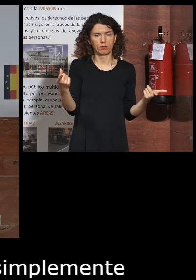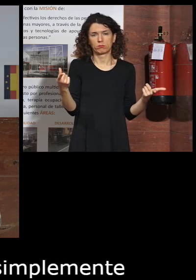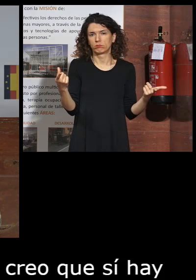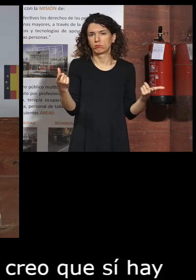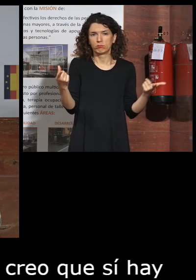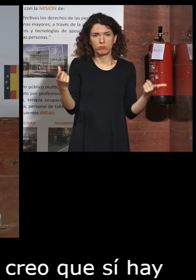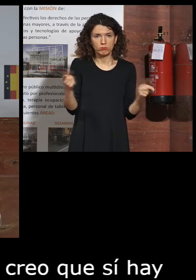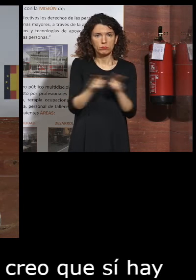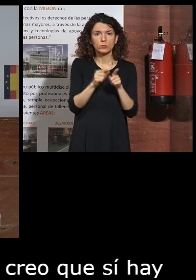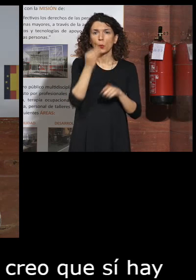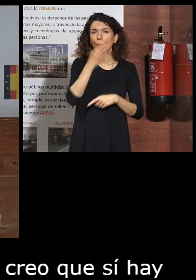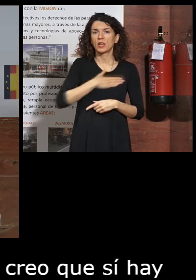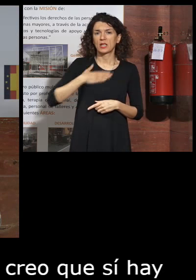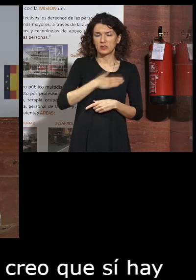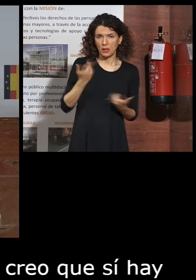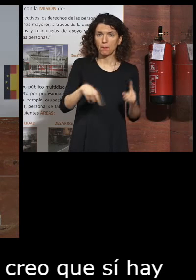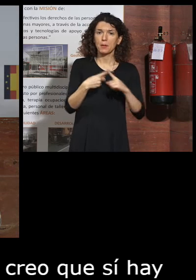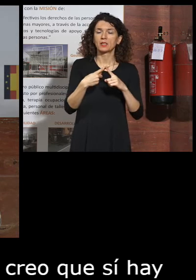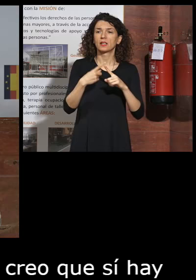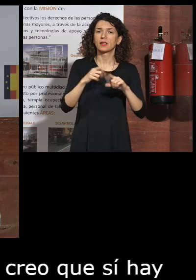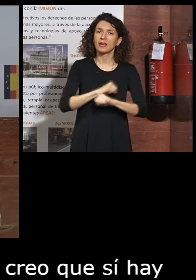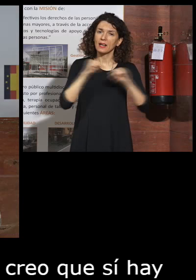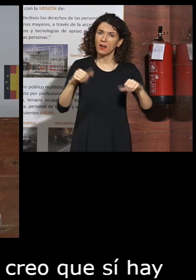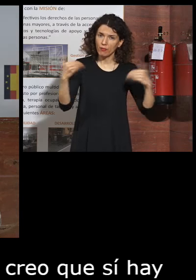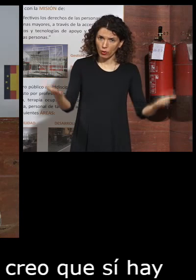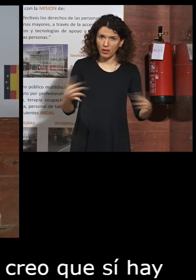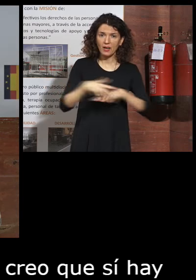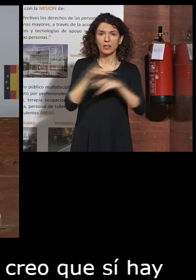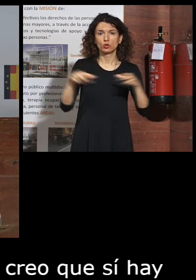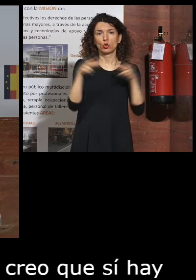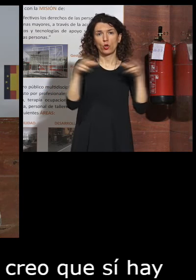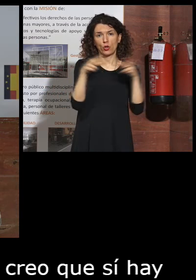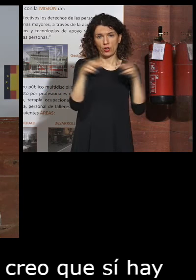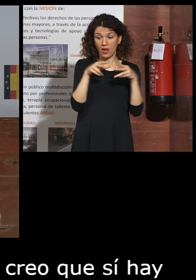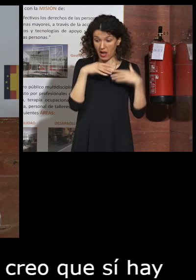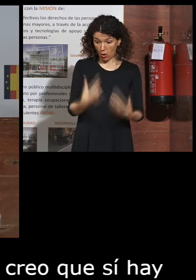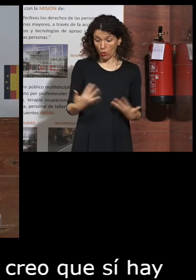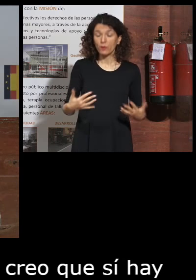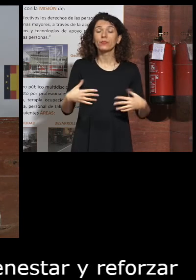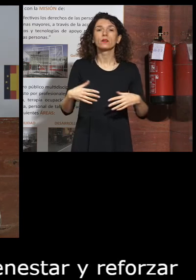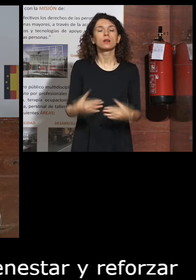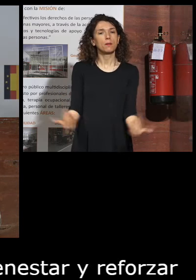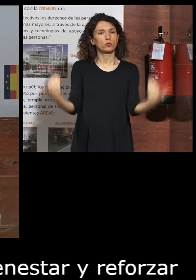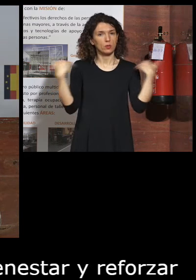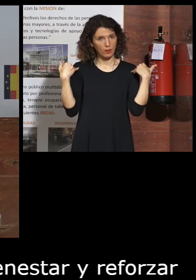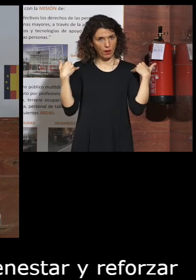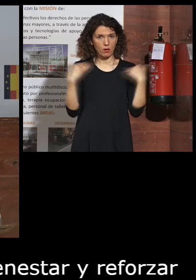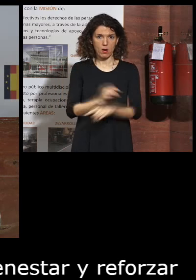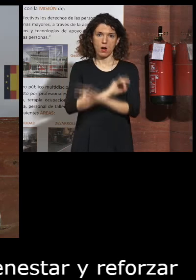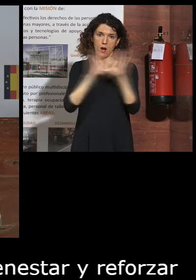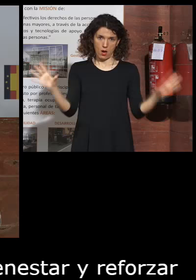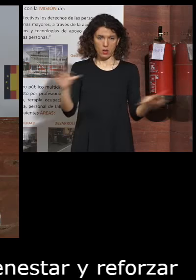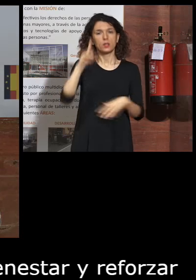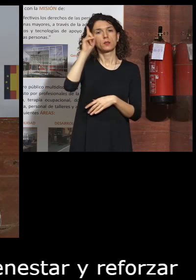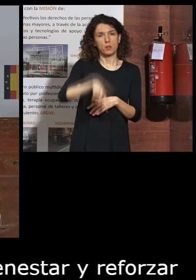un bienestar y reforzar la red social en que vivimos y es una responsabilidad clara que